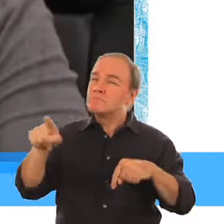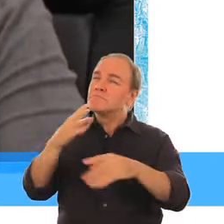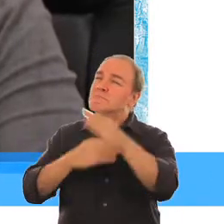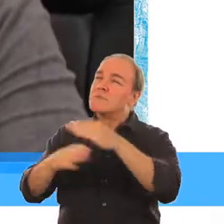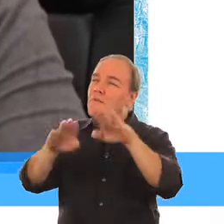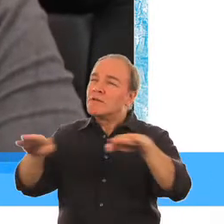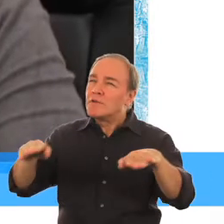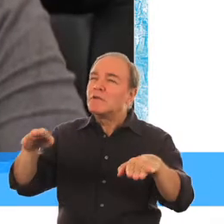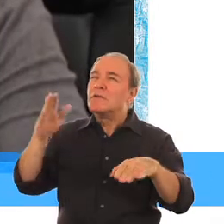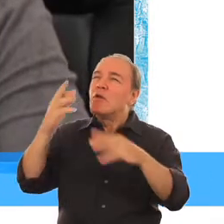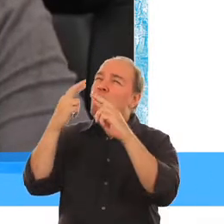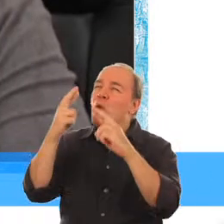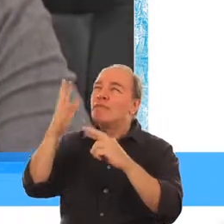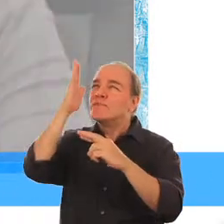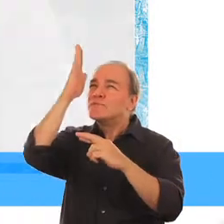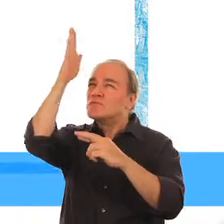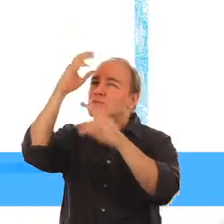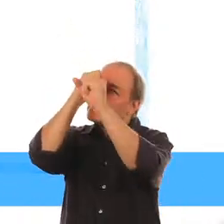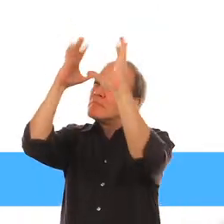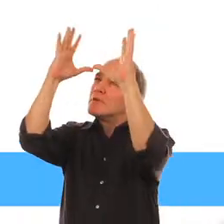vean transformarse su visión en realidad